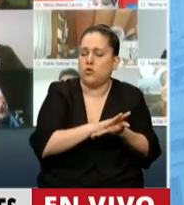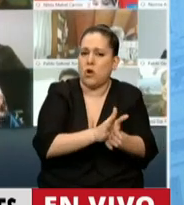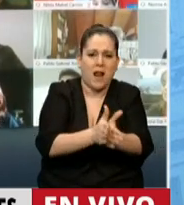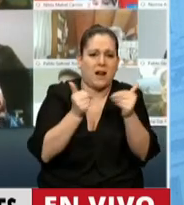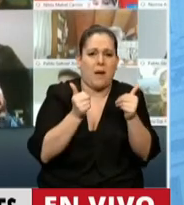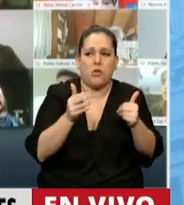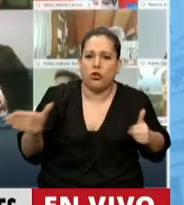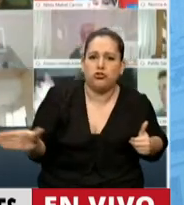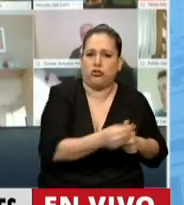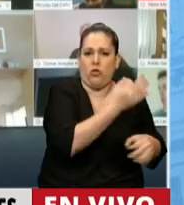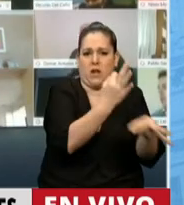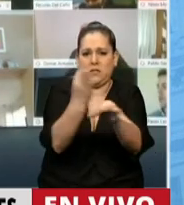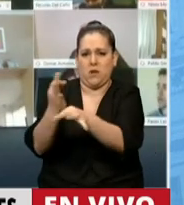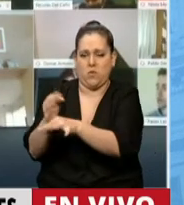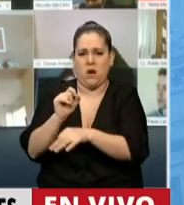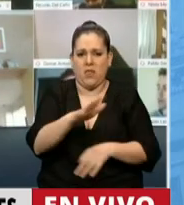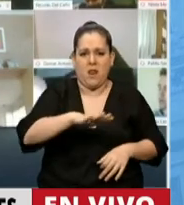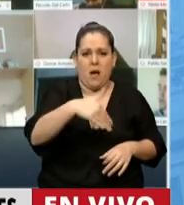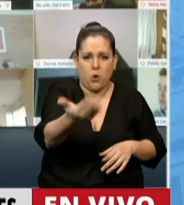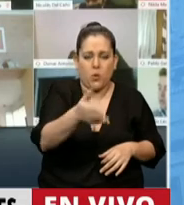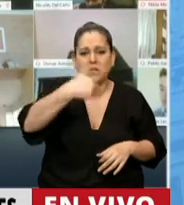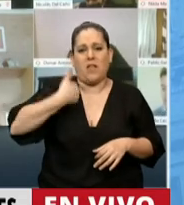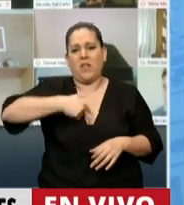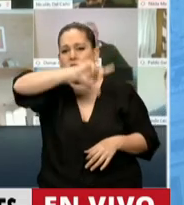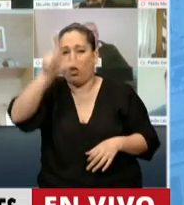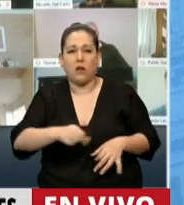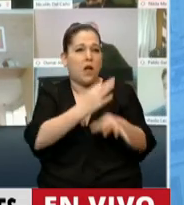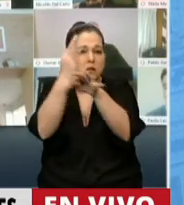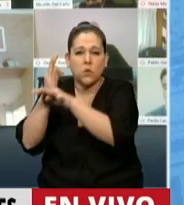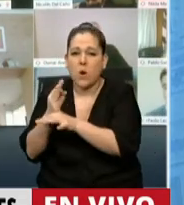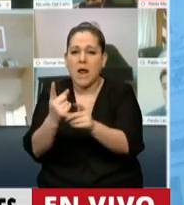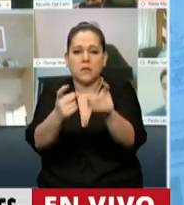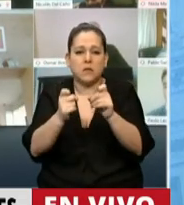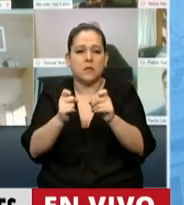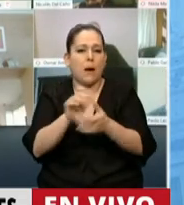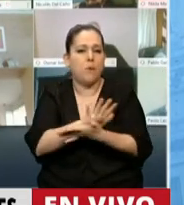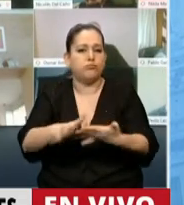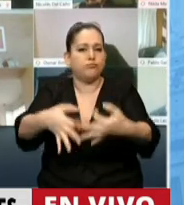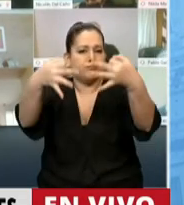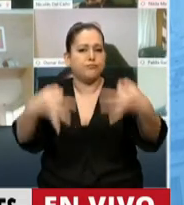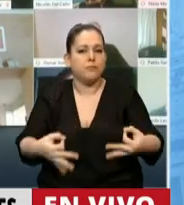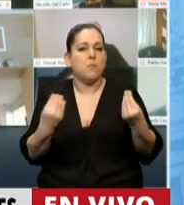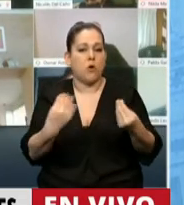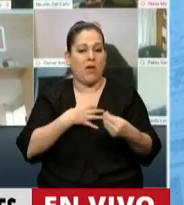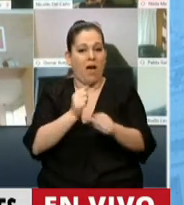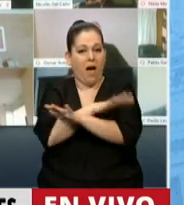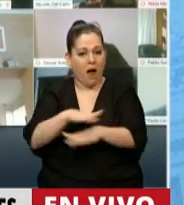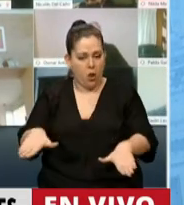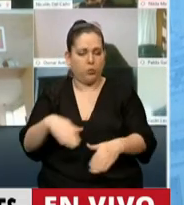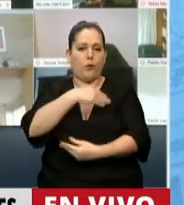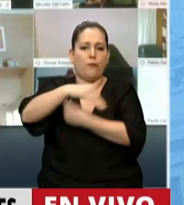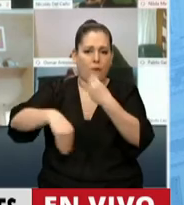las escuelas de la provincia de Buenos Aires y del país, porque necesitamos que nuestros alumnos, sus